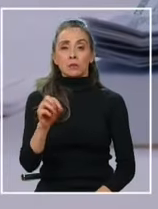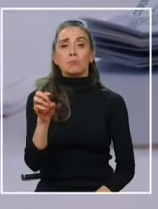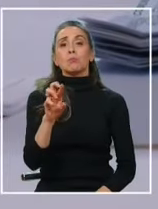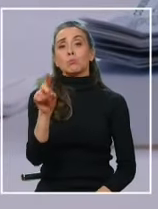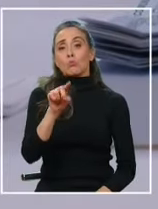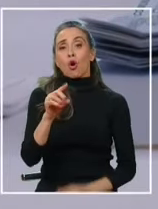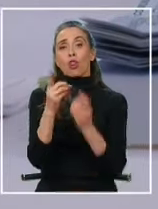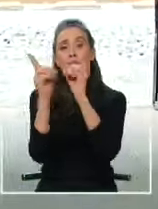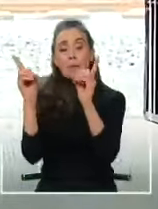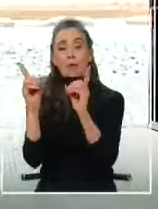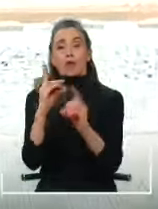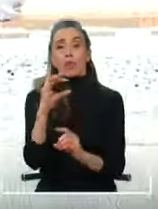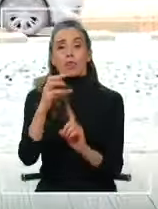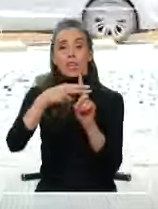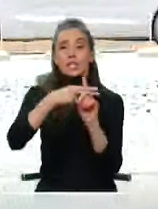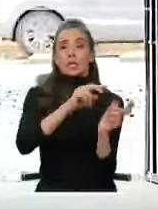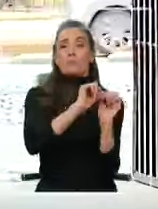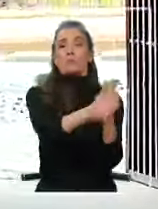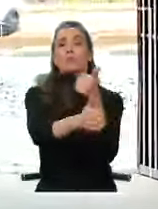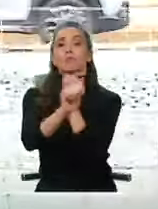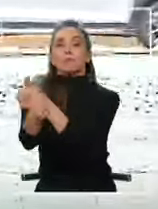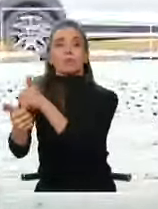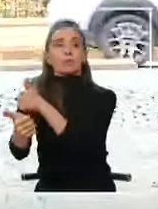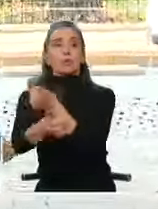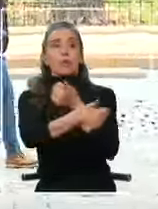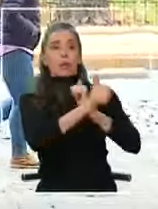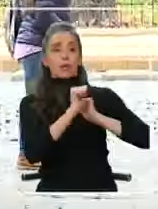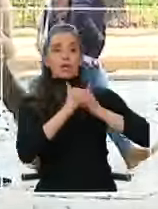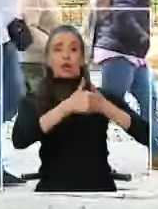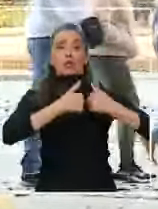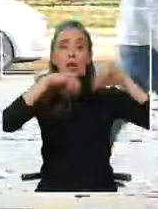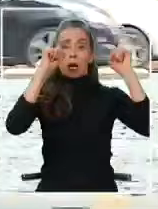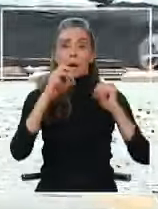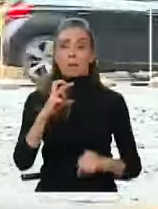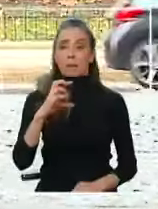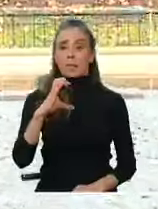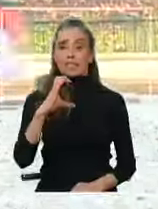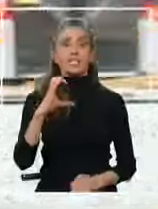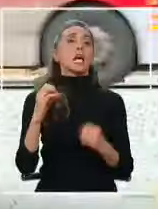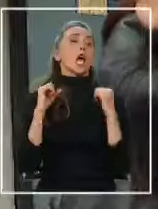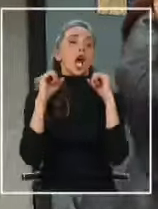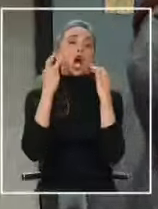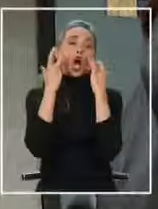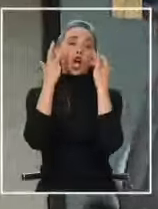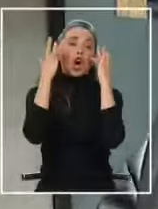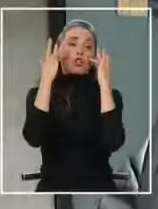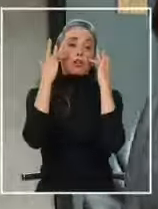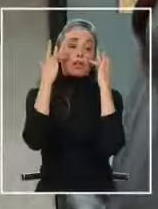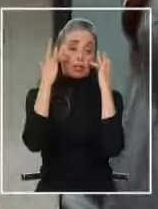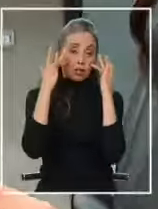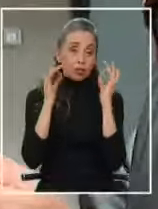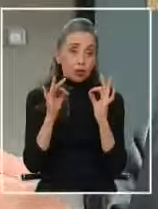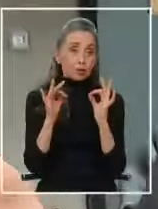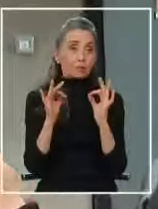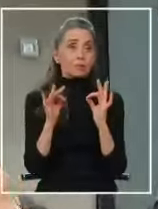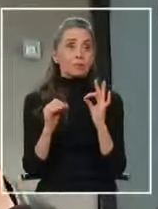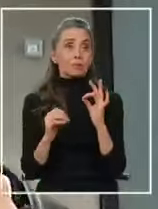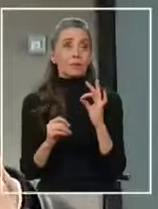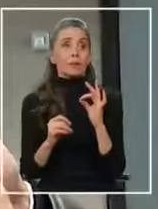tenían esperanzas, derrotas y triunfos que también provocaron la alegría en el PC. Muy contentos. Yo creo que hemos despejado